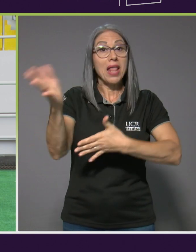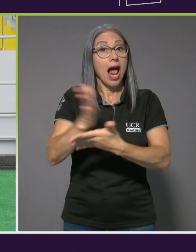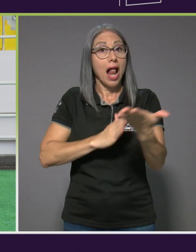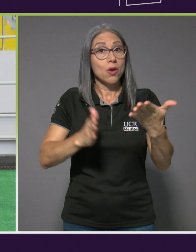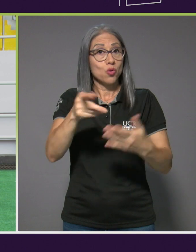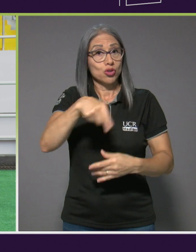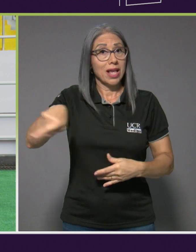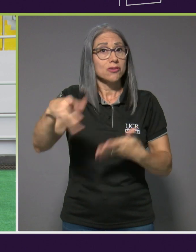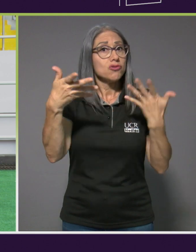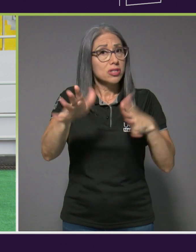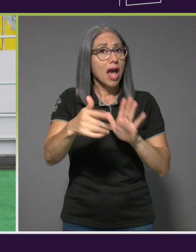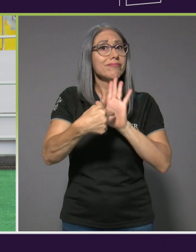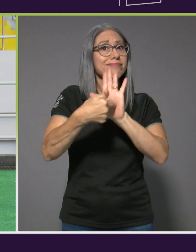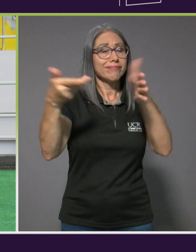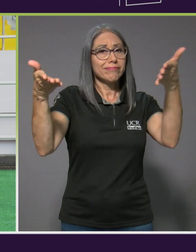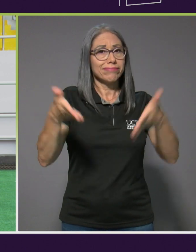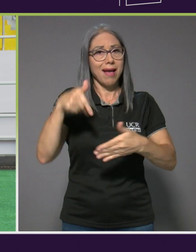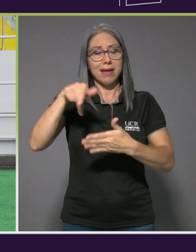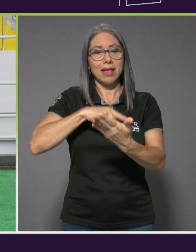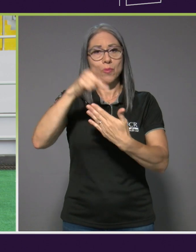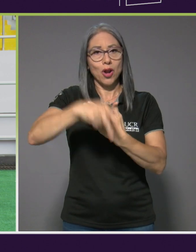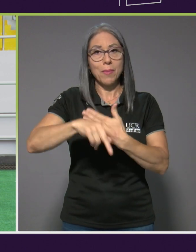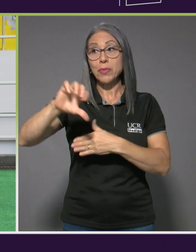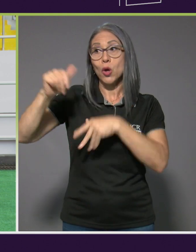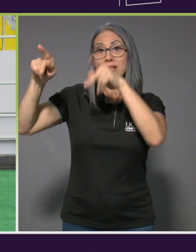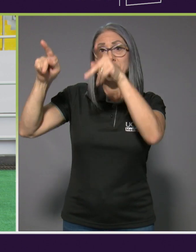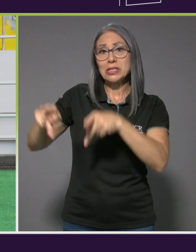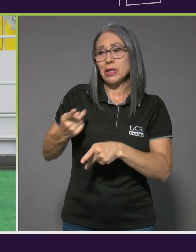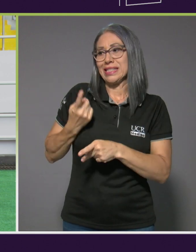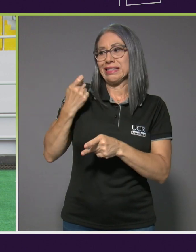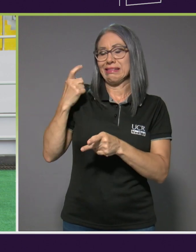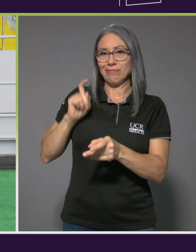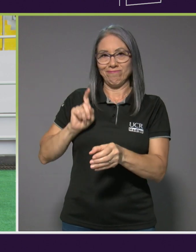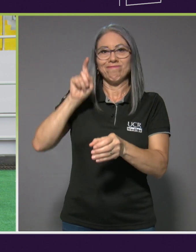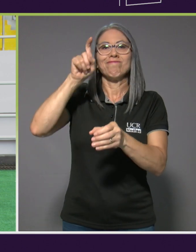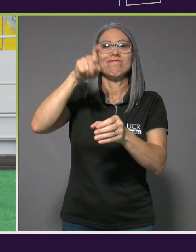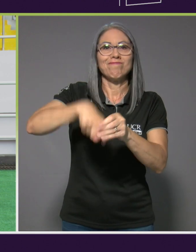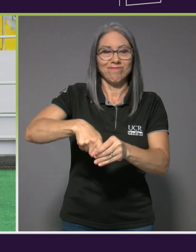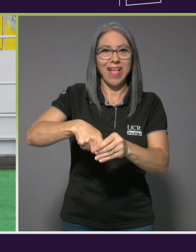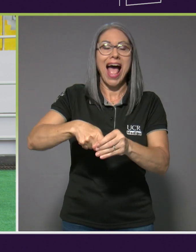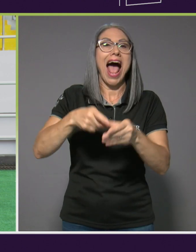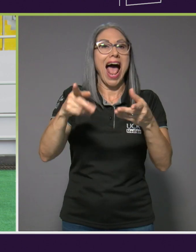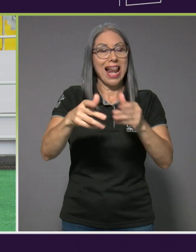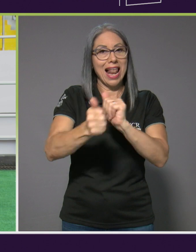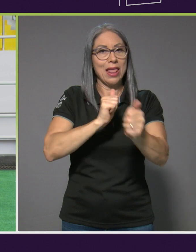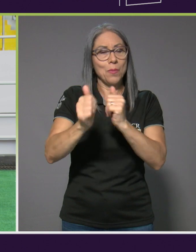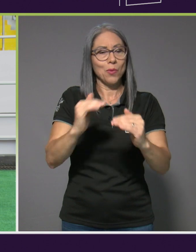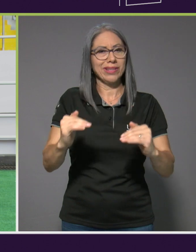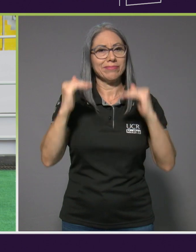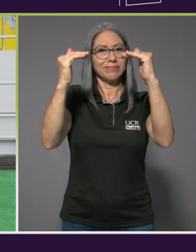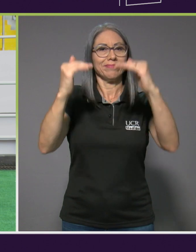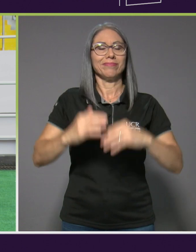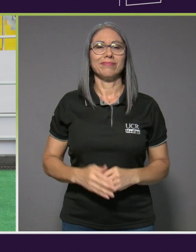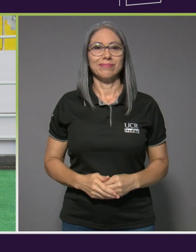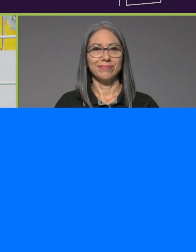diversas ocasiones aquí en el programa y otros se han incorporado recientemente al alto rendimiento del paradeporte.